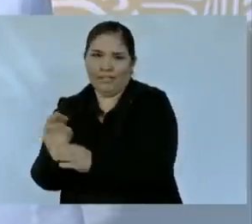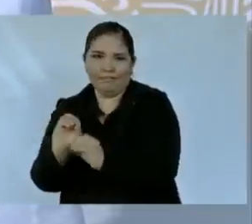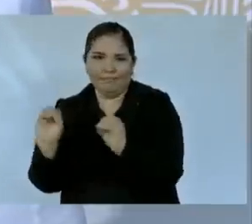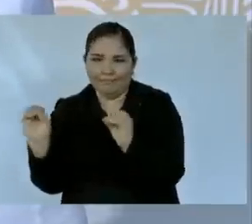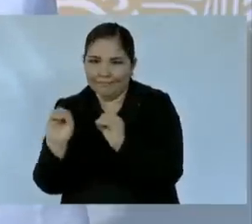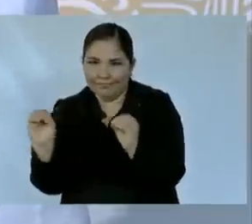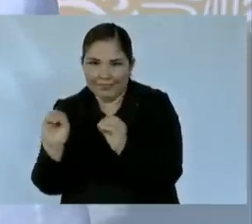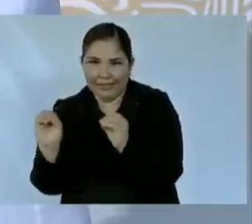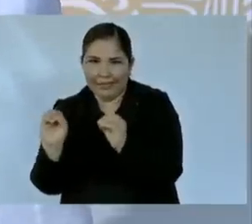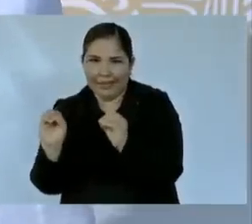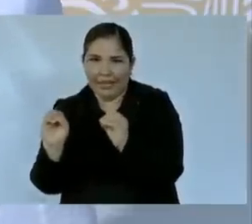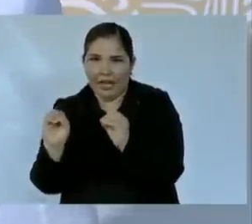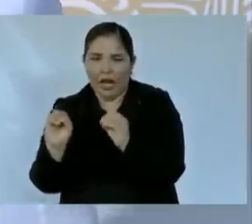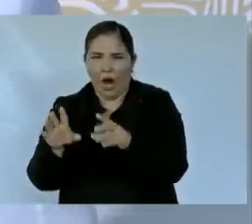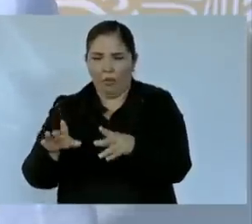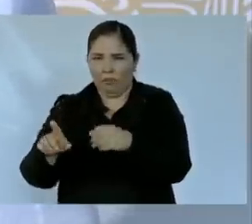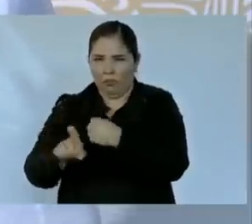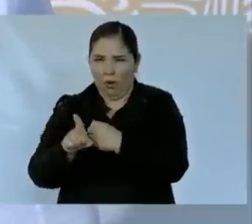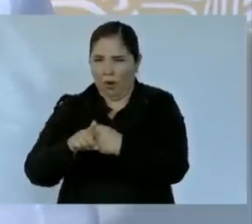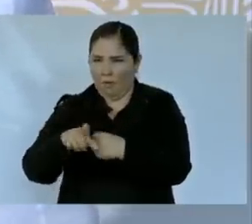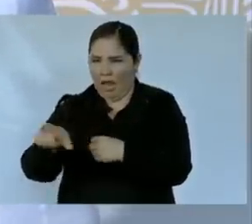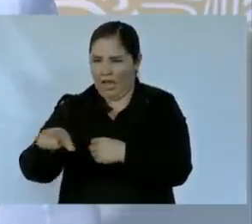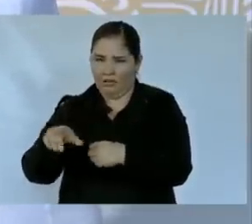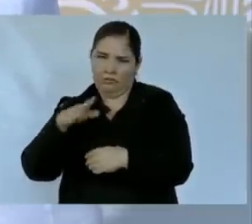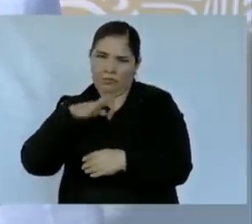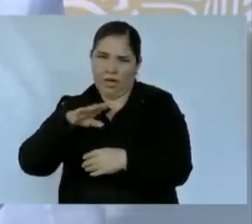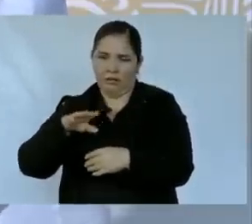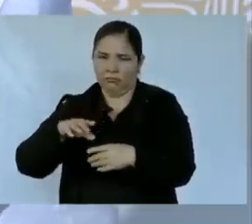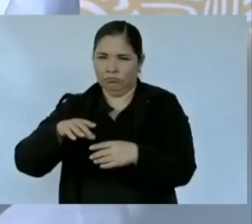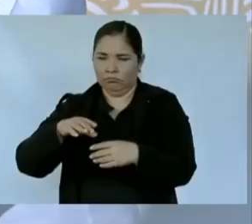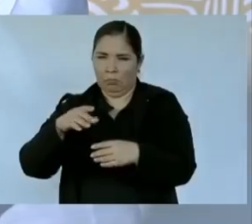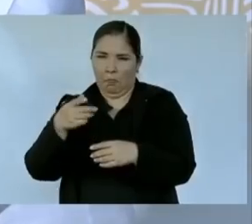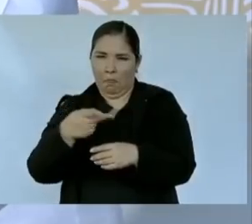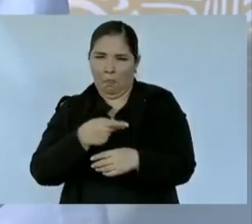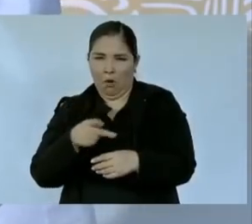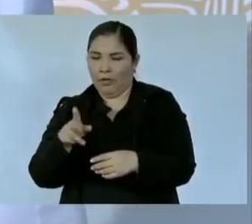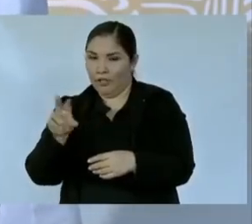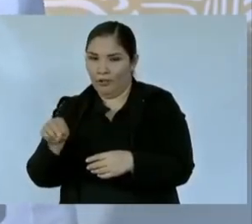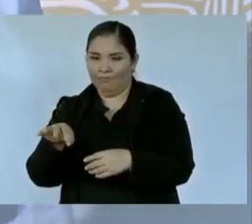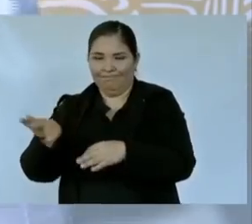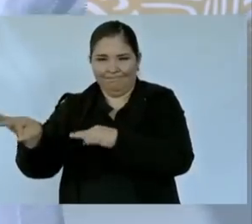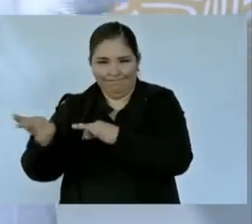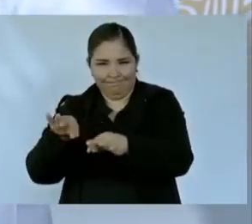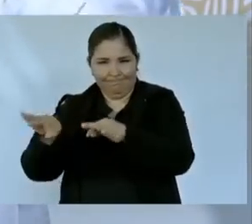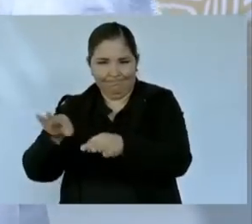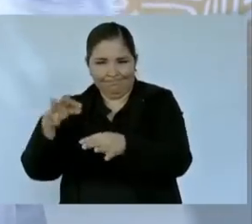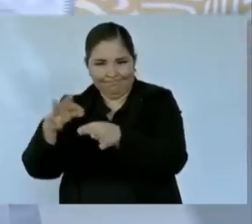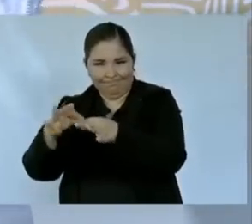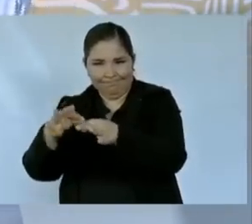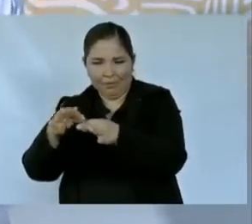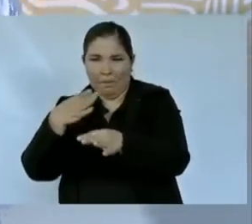Repito, no marginados del desarrollo. Tayoltita ha